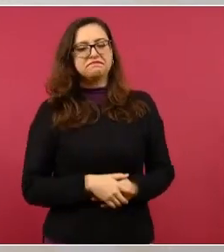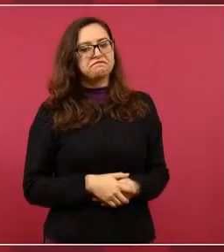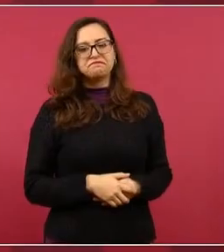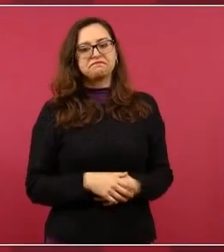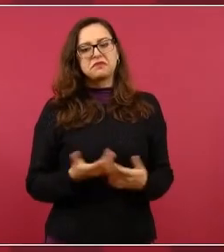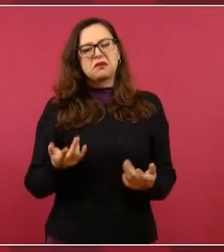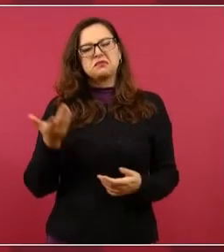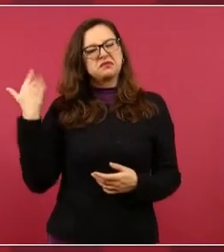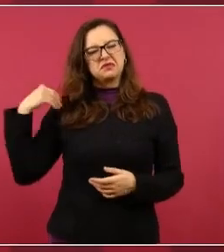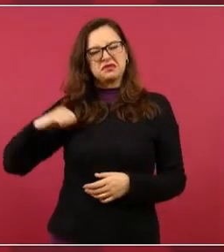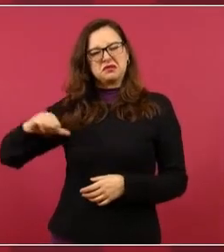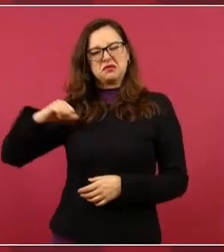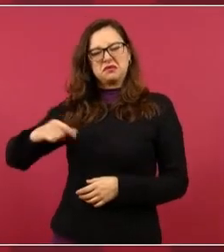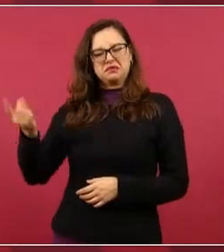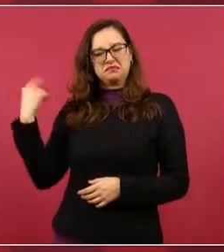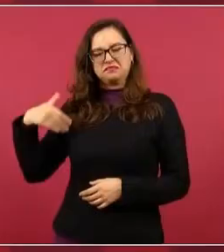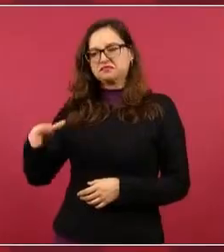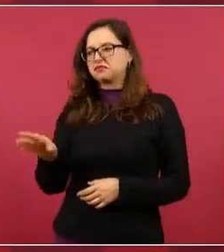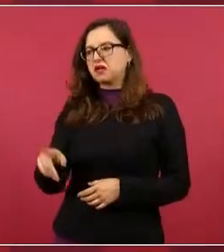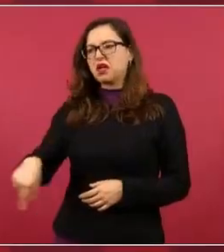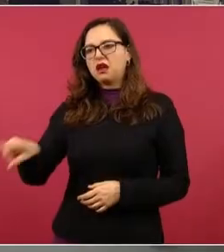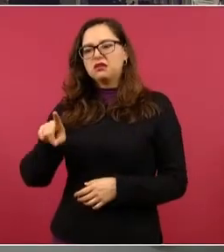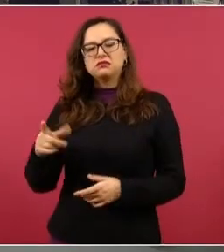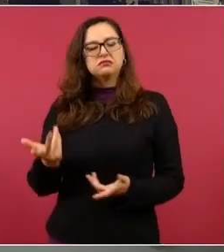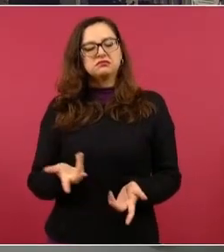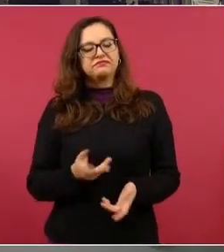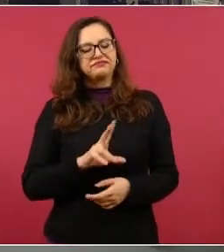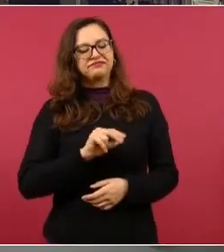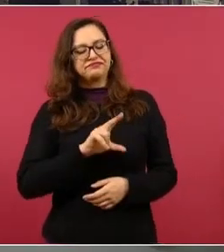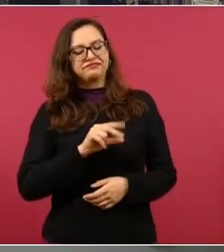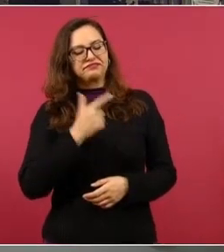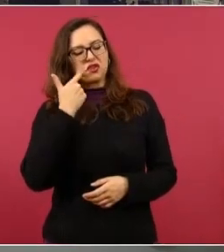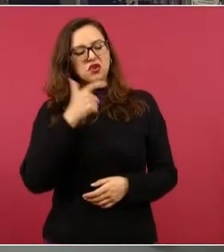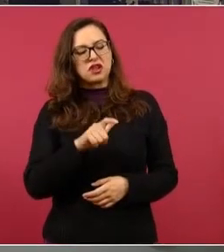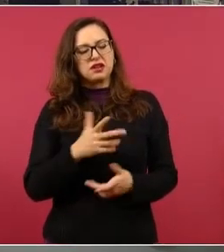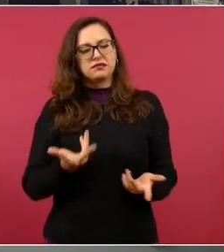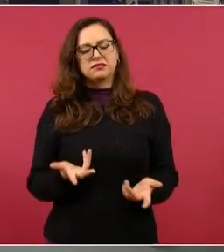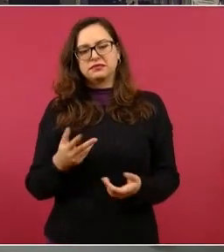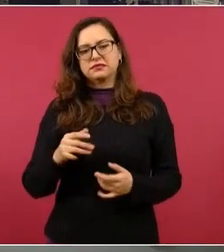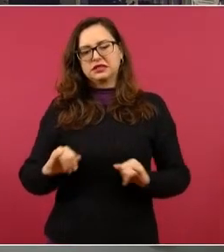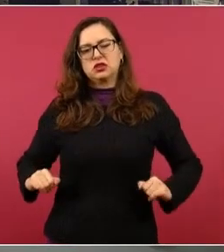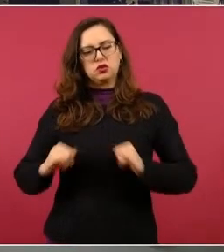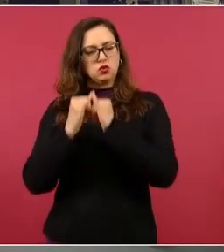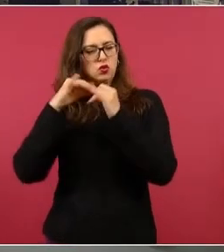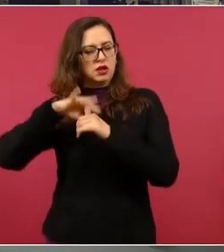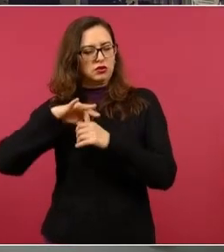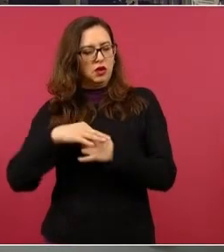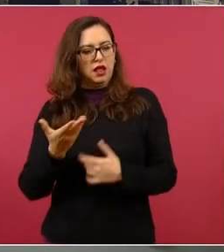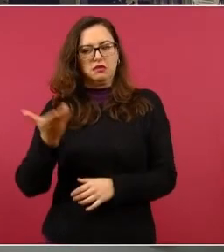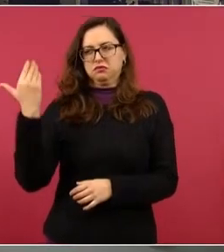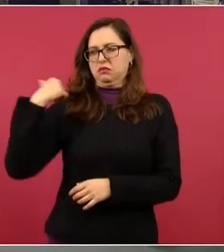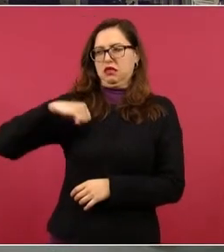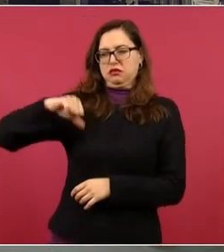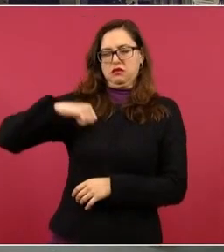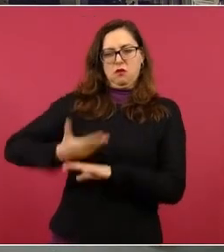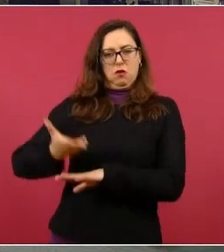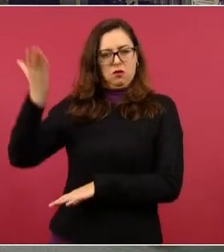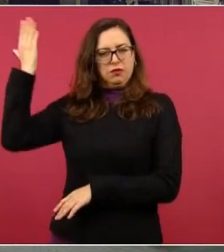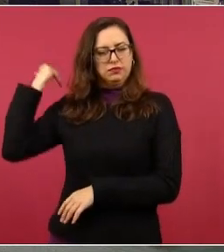Y había una situación muy tensa, porque lo que querían, porque así era antes,